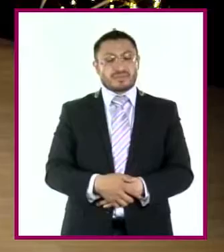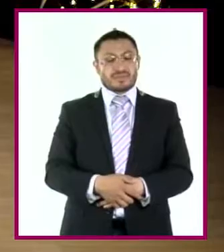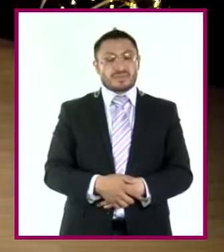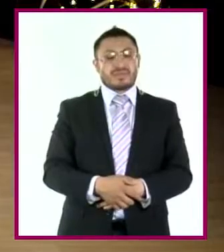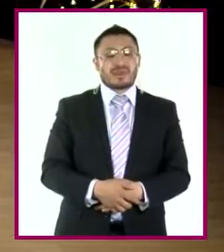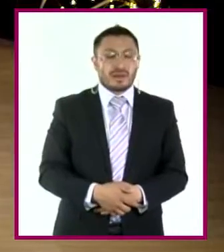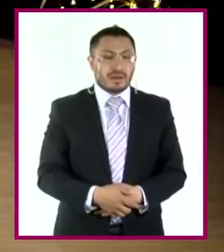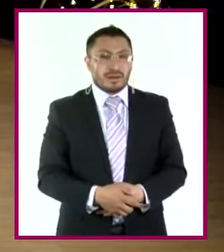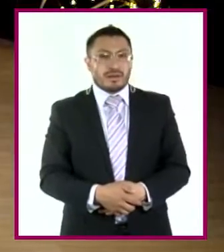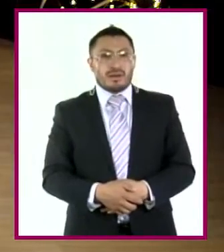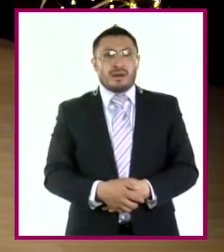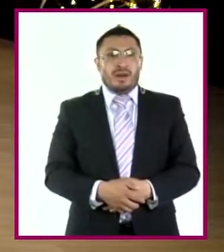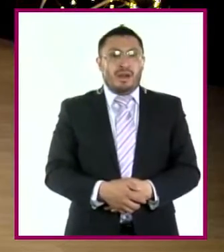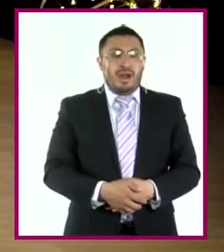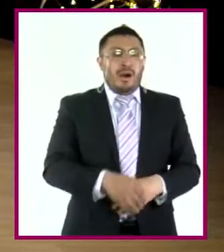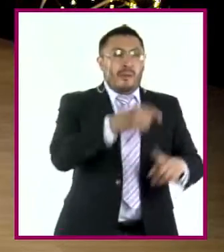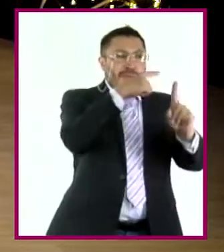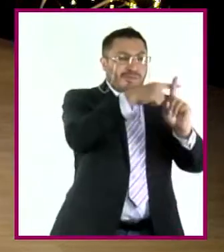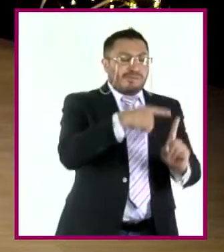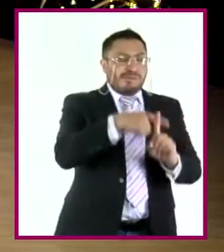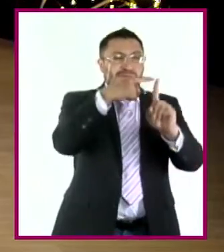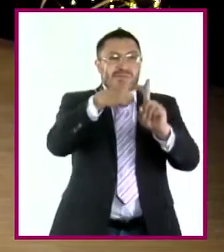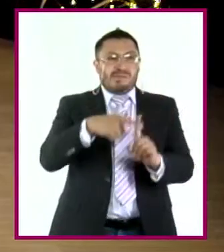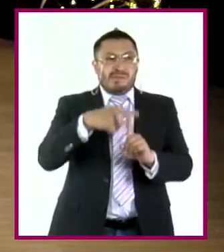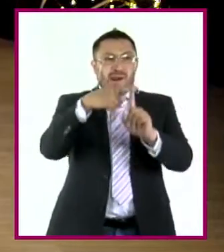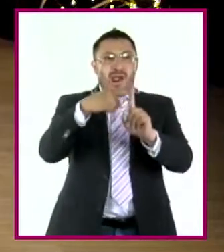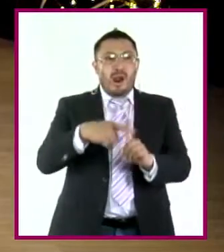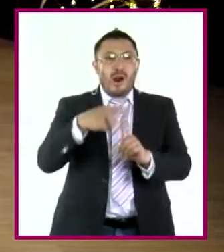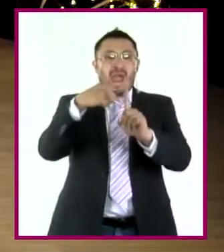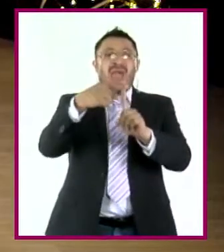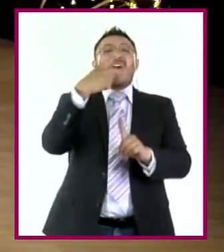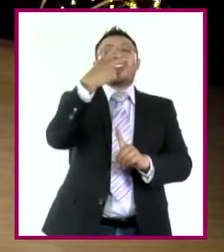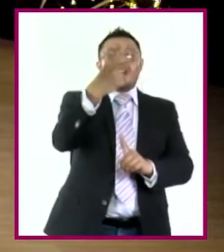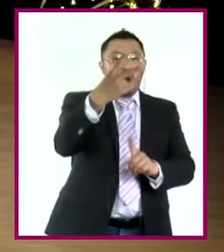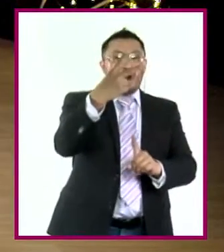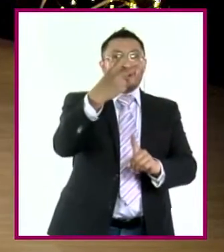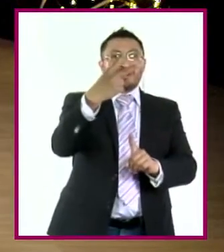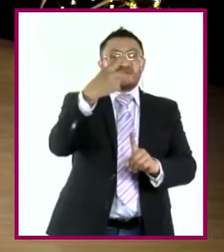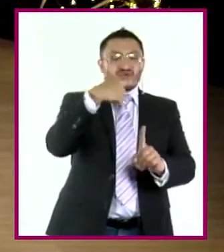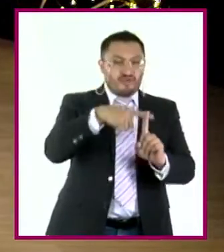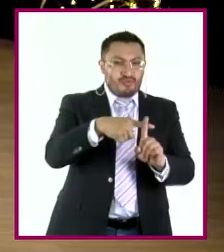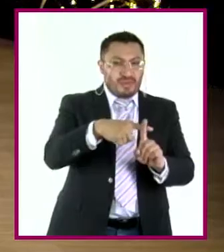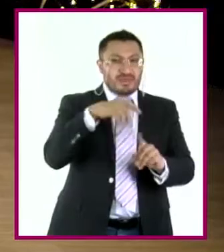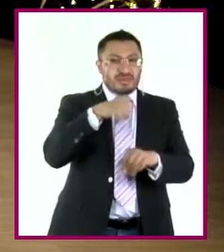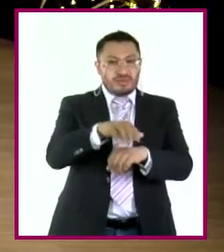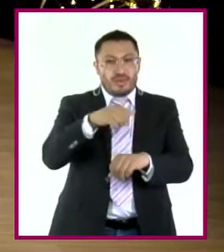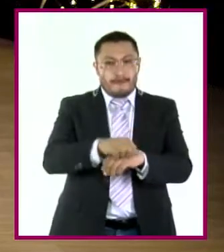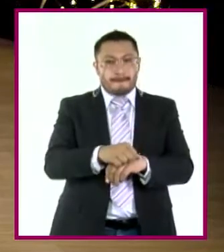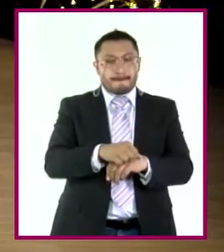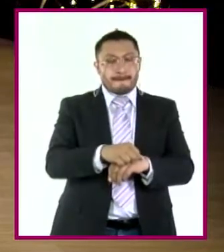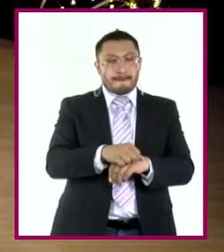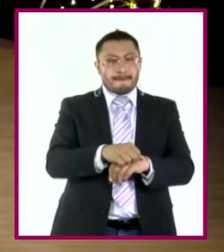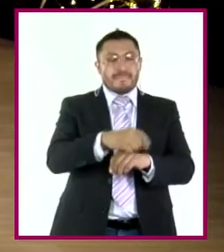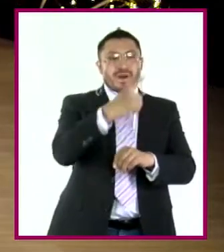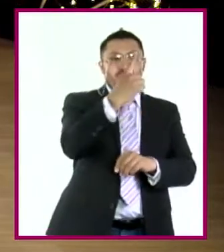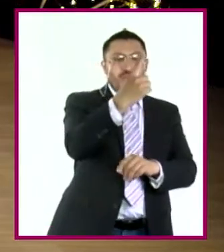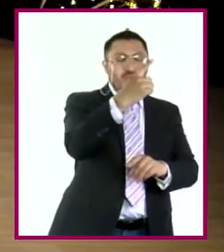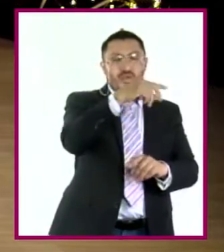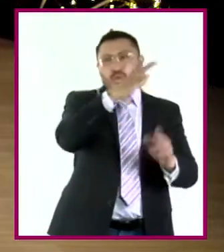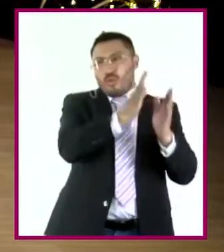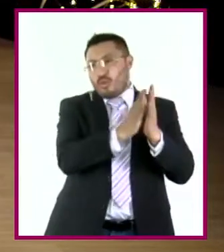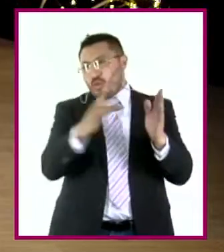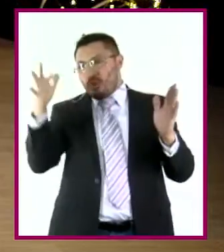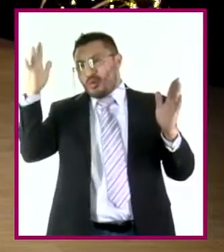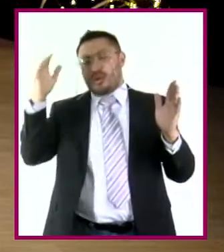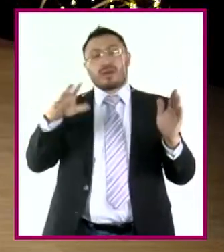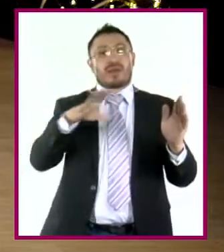Y si sumamos todos esos números, tendremos que dos veces la suma de los números consecutivos del 1 al n es